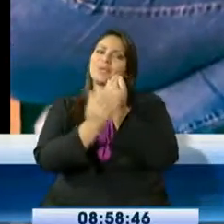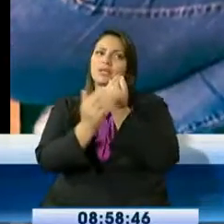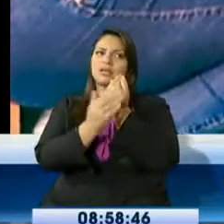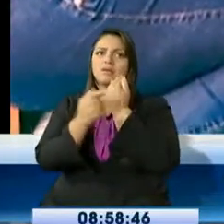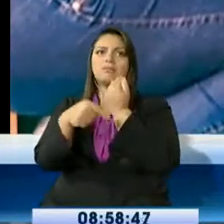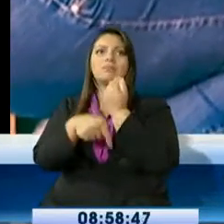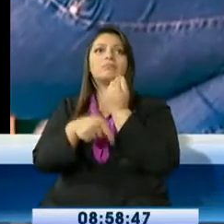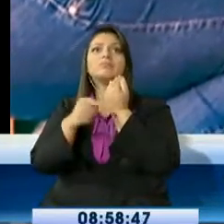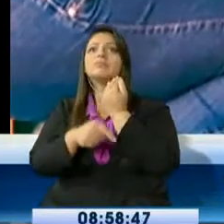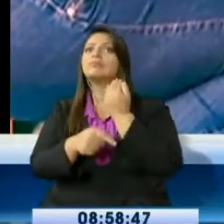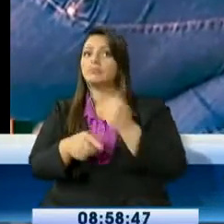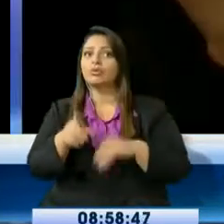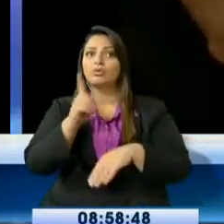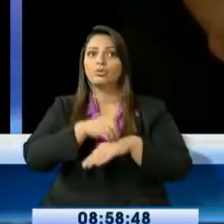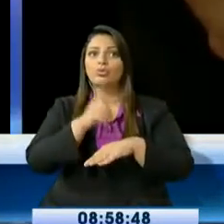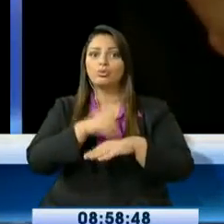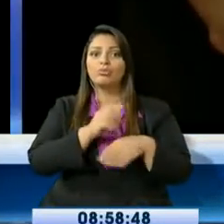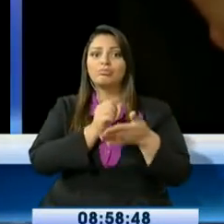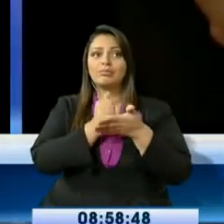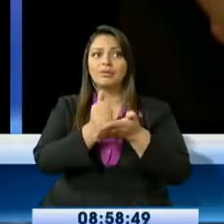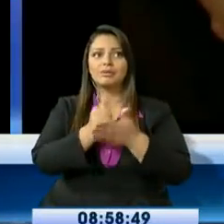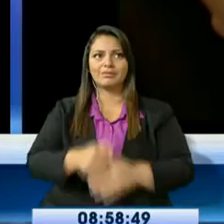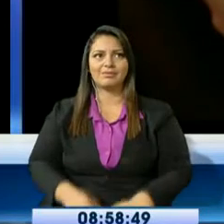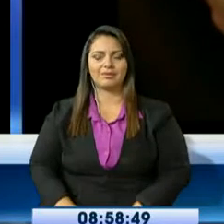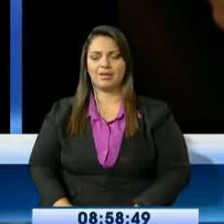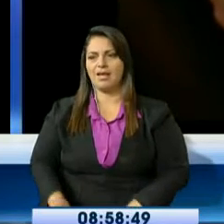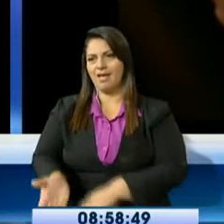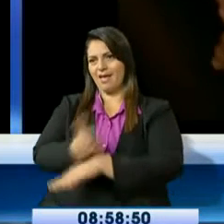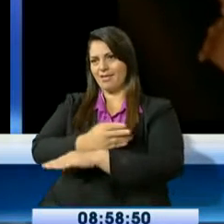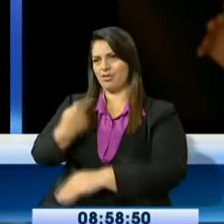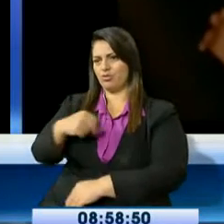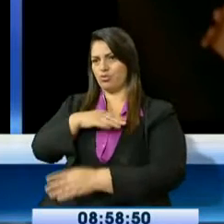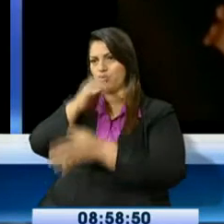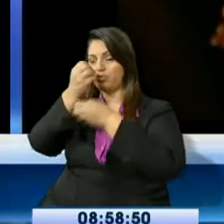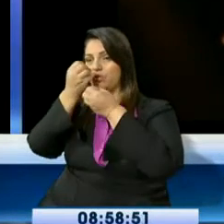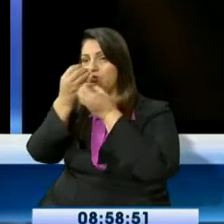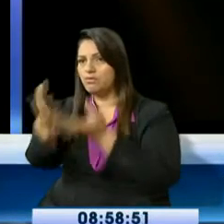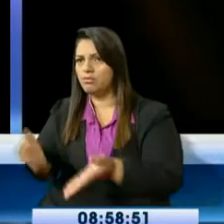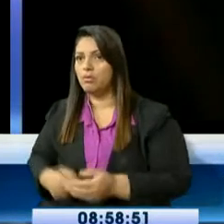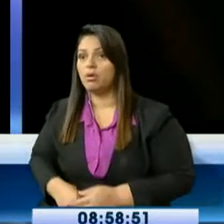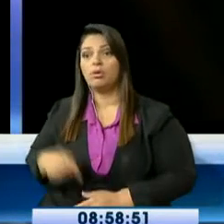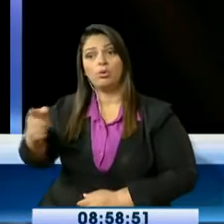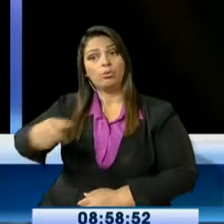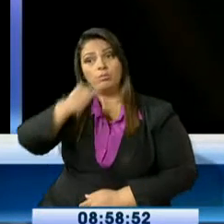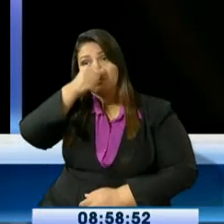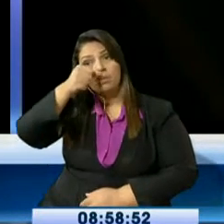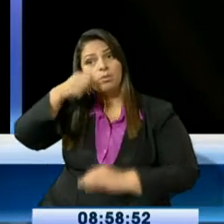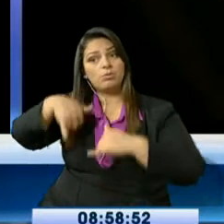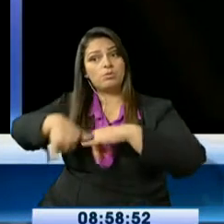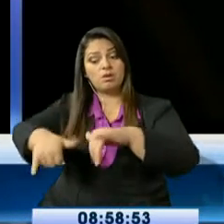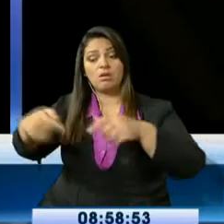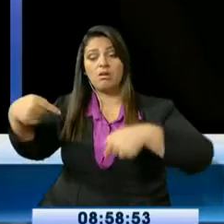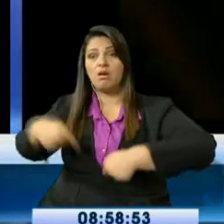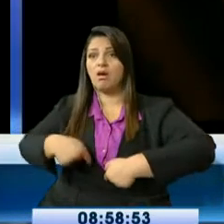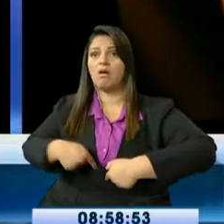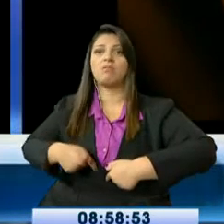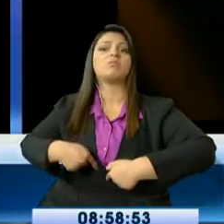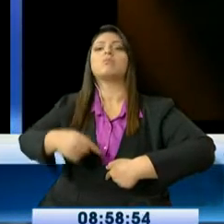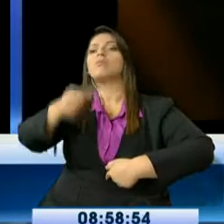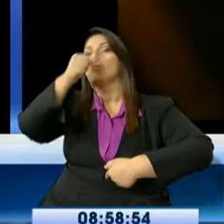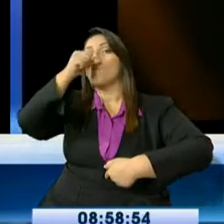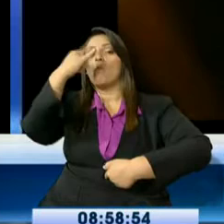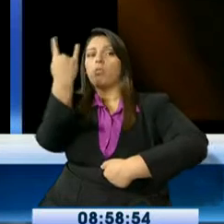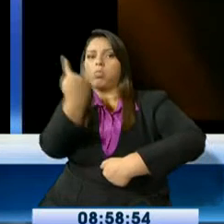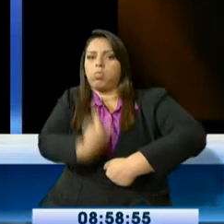síndrome de abstinencia. Nosotros le dijimos que primero que puede haber malformaciones en su niño, ¿verdad? Porque es una droga, es algo que le afecta y